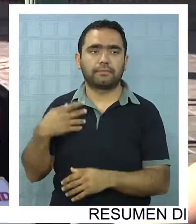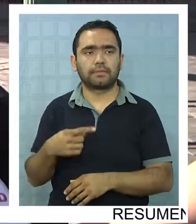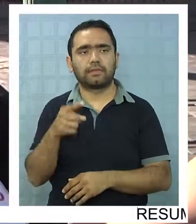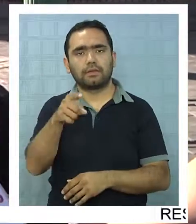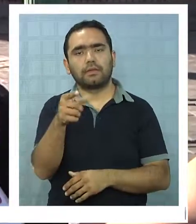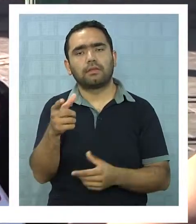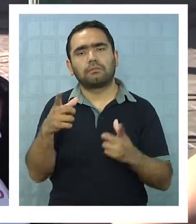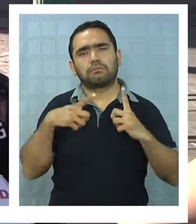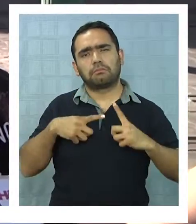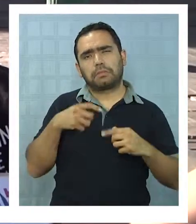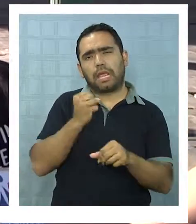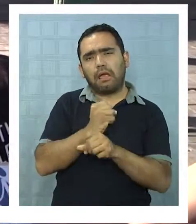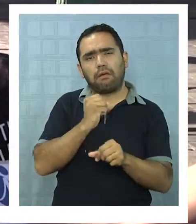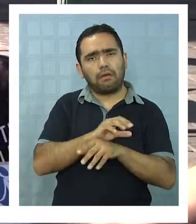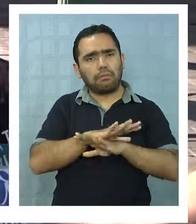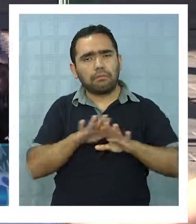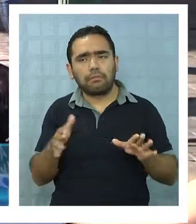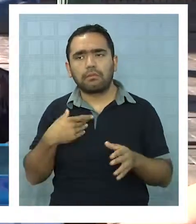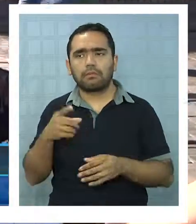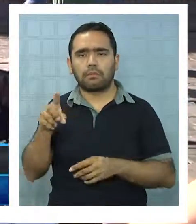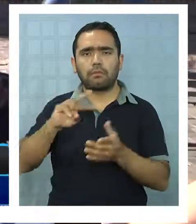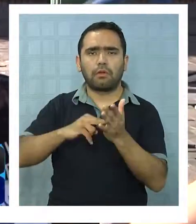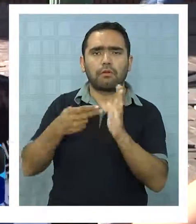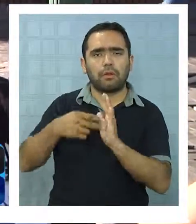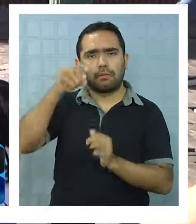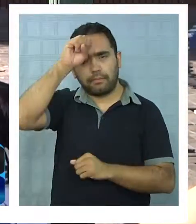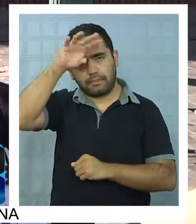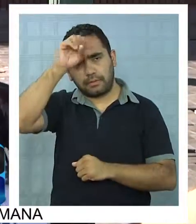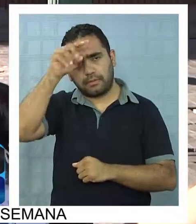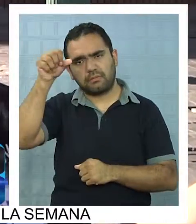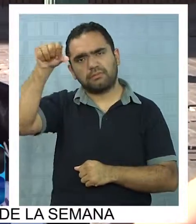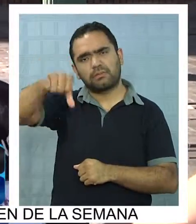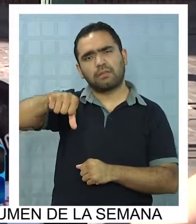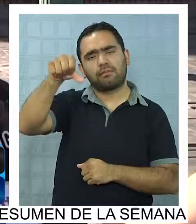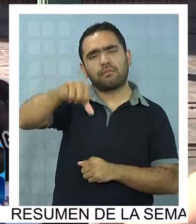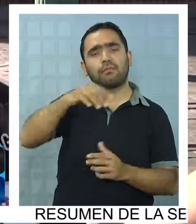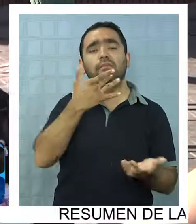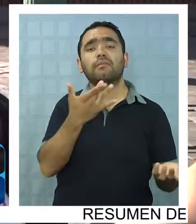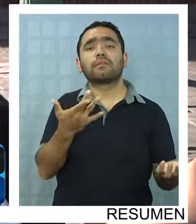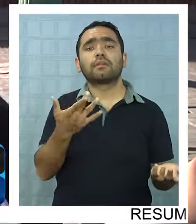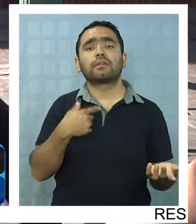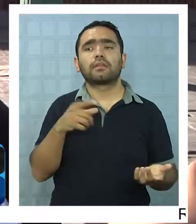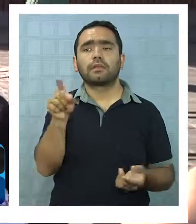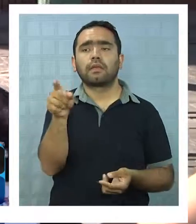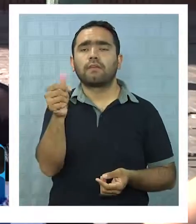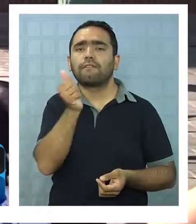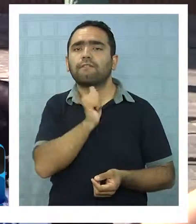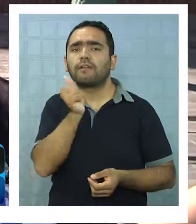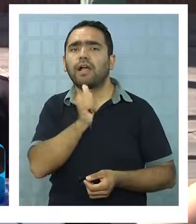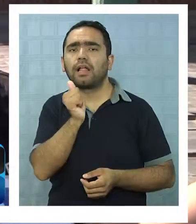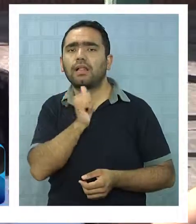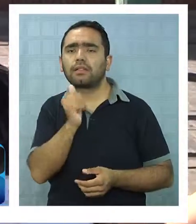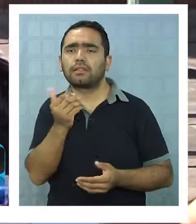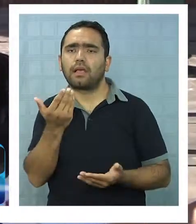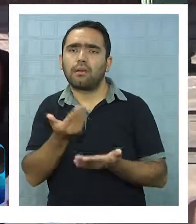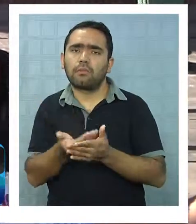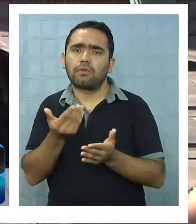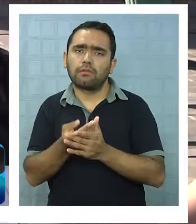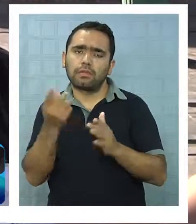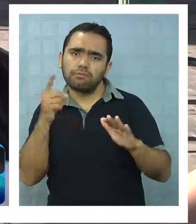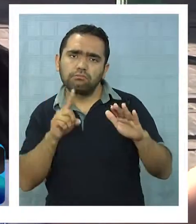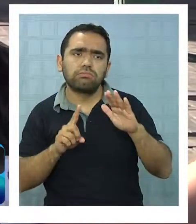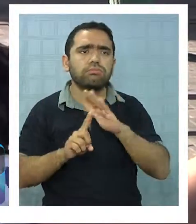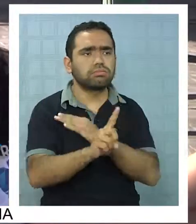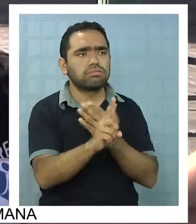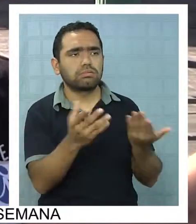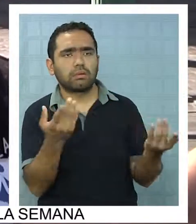los problemas de la minería, en ese caso está mal porque se involucran poco, hay poco,